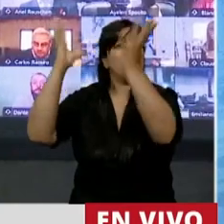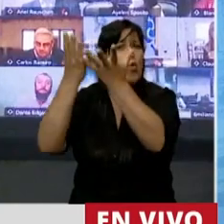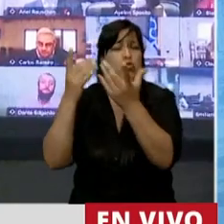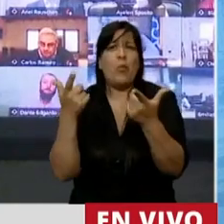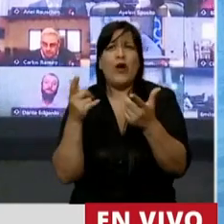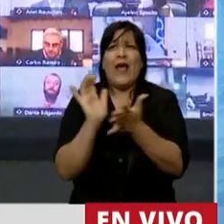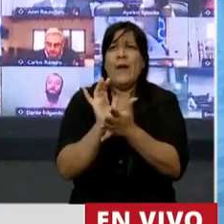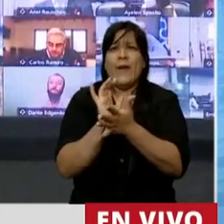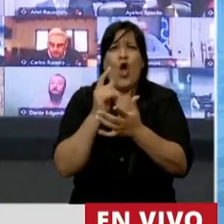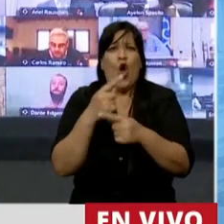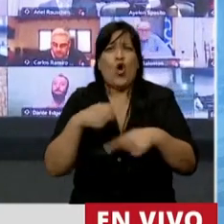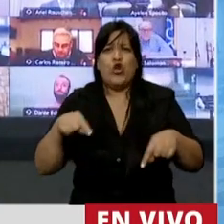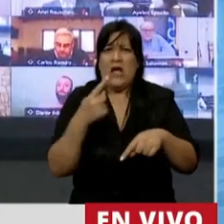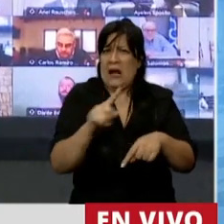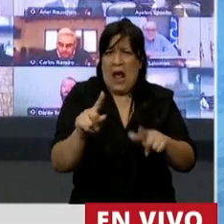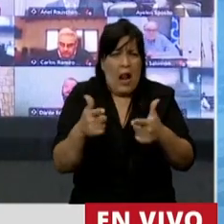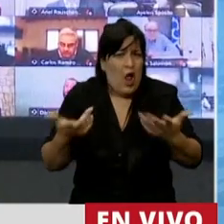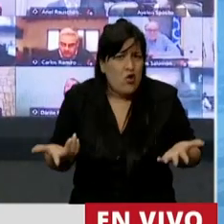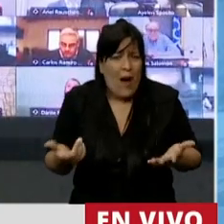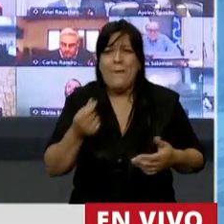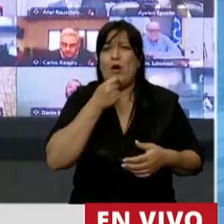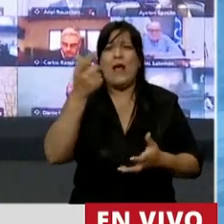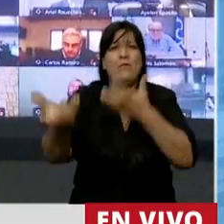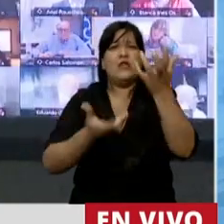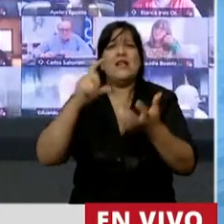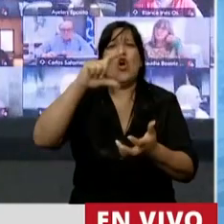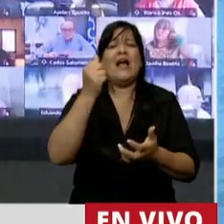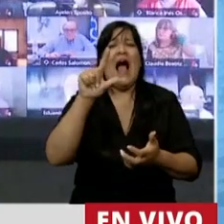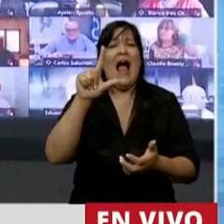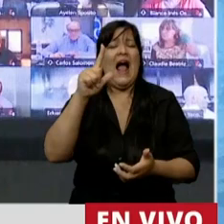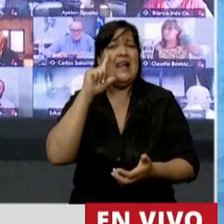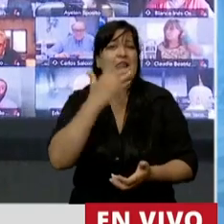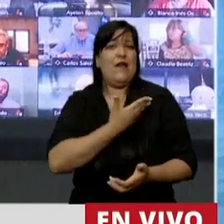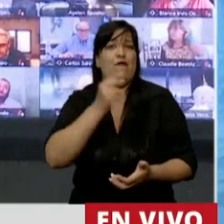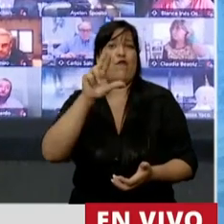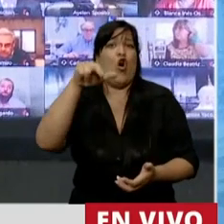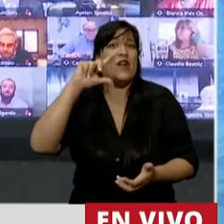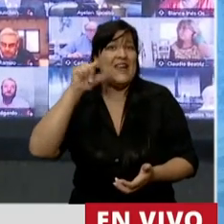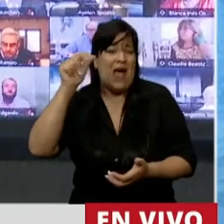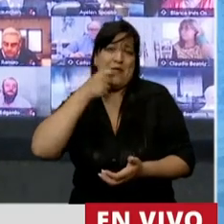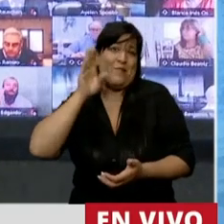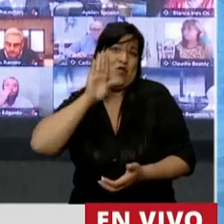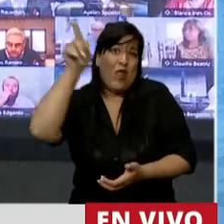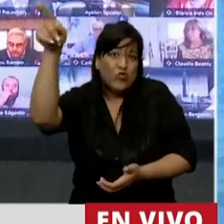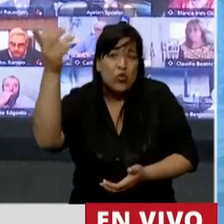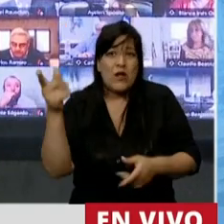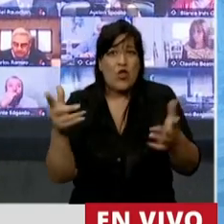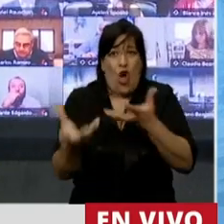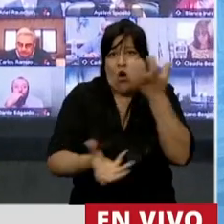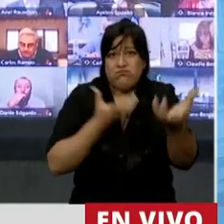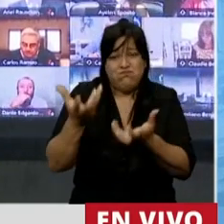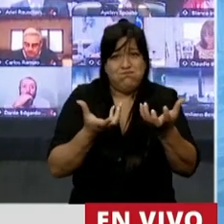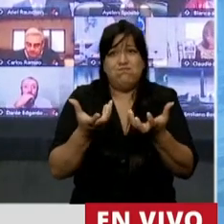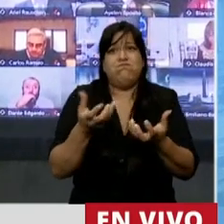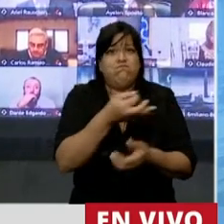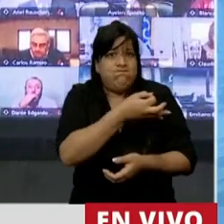misterio, o sea, porque los incendios de California tienen mucho que ver con los incendios que se describen tan acertadamente